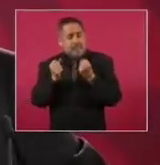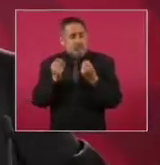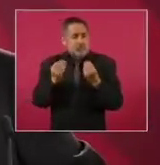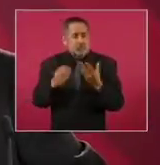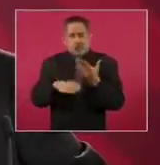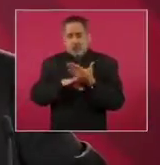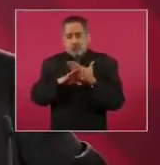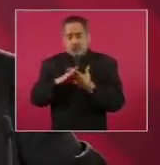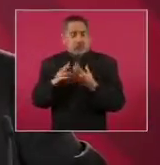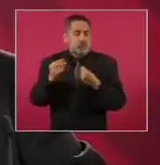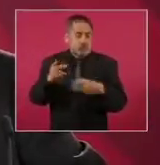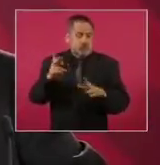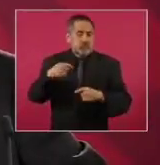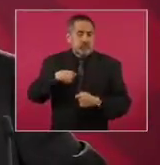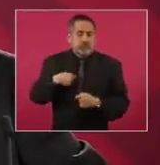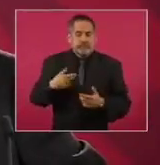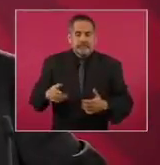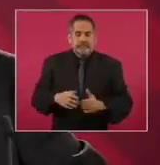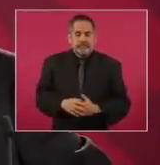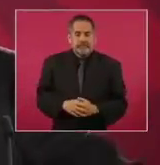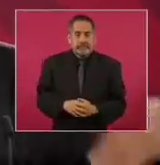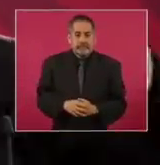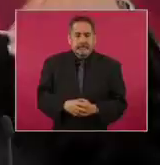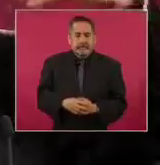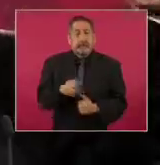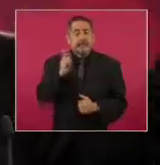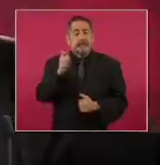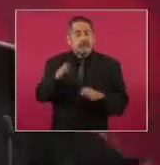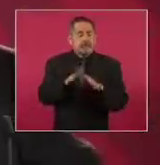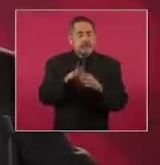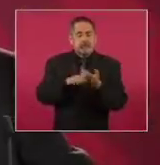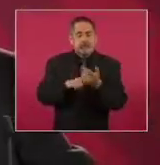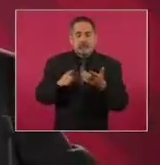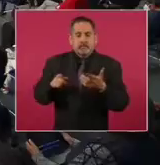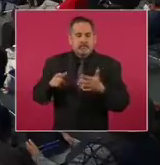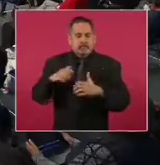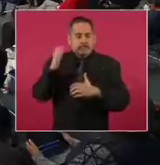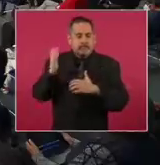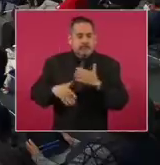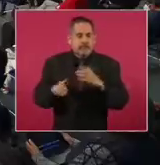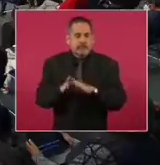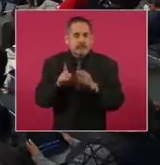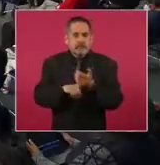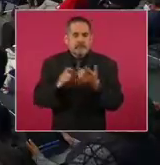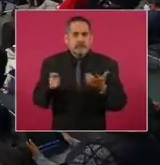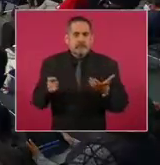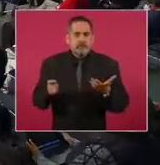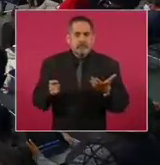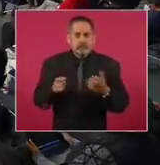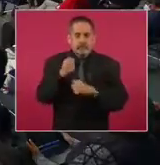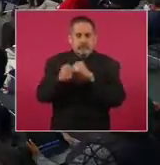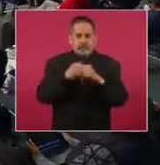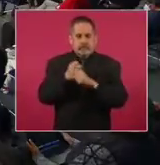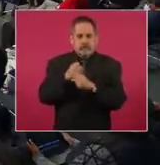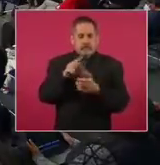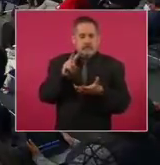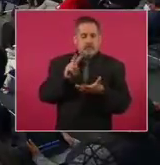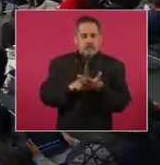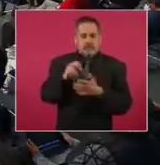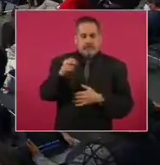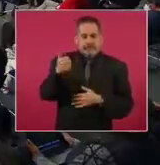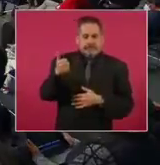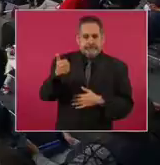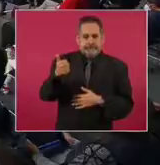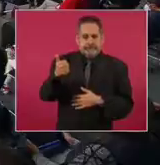y cuando termina el 2006